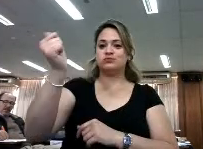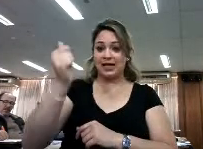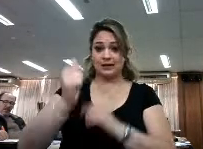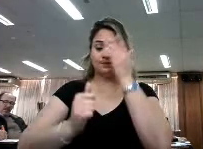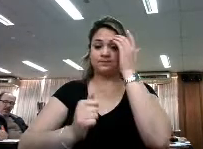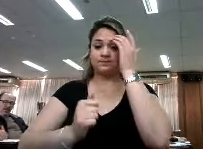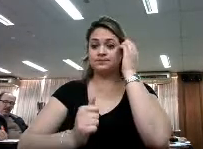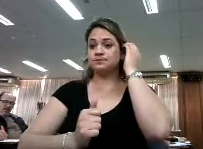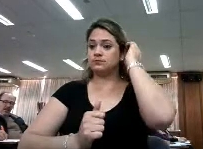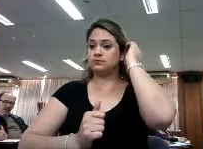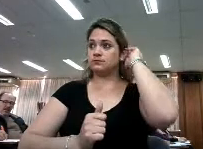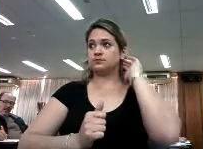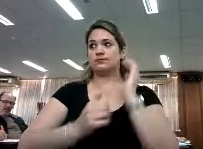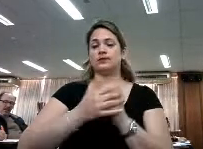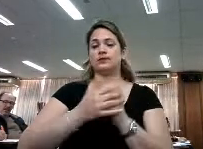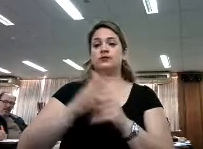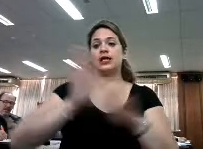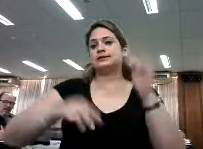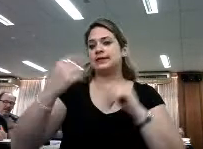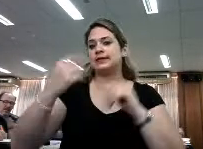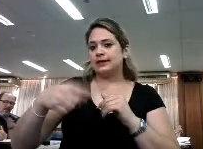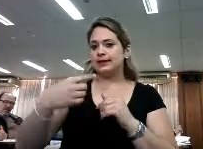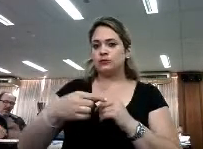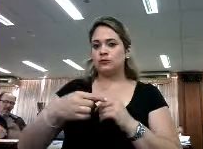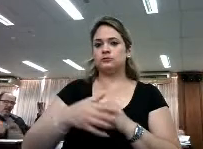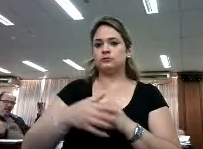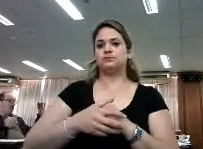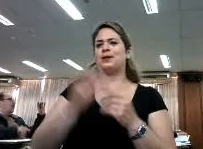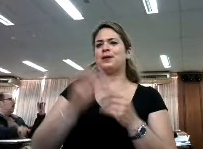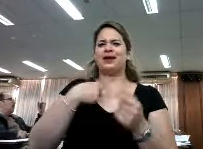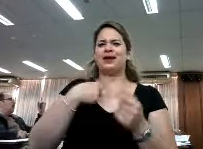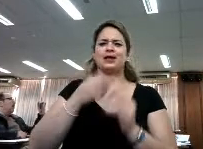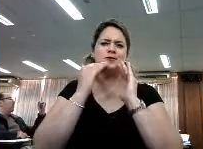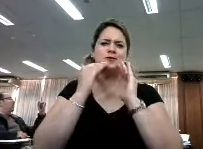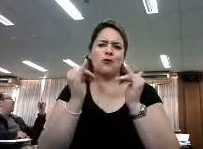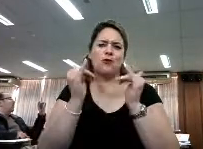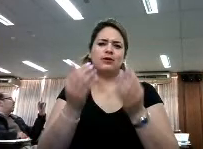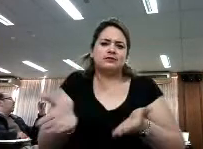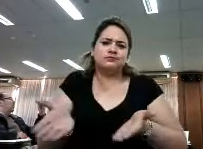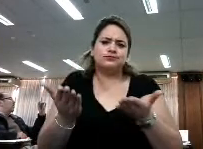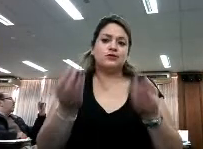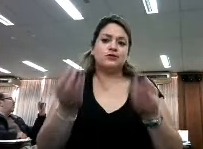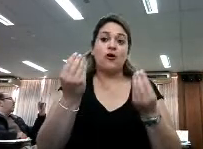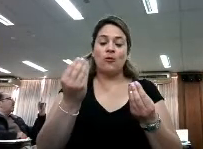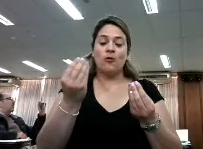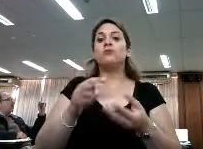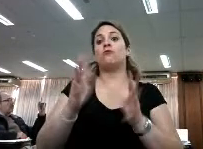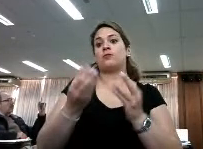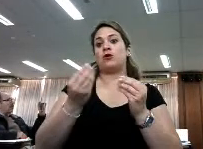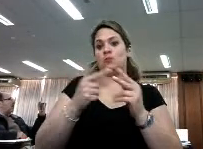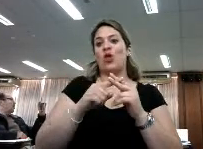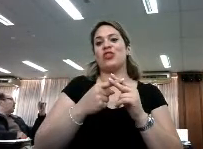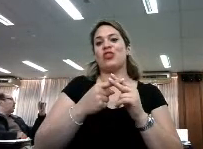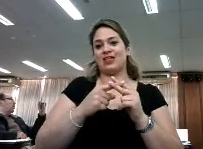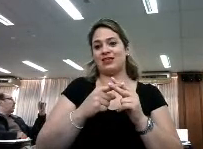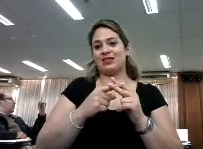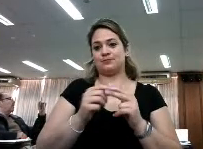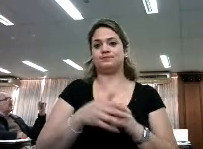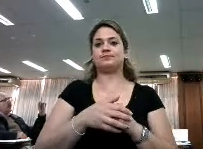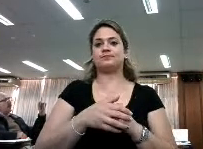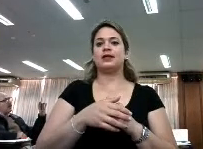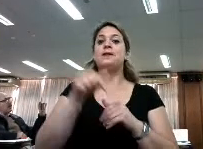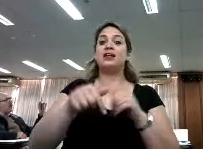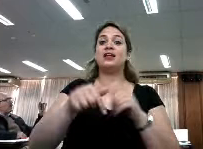¿Qué es ¿Qué hacer para también incentivar más a los chicos que se acerquen a participar? Además de este